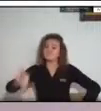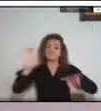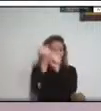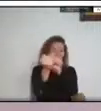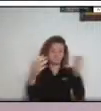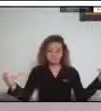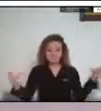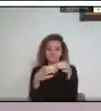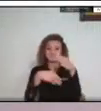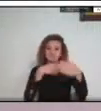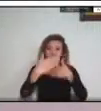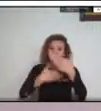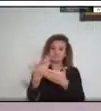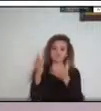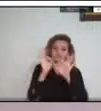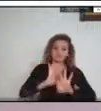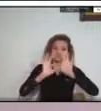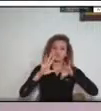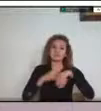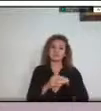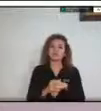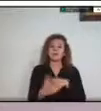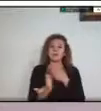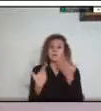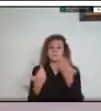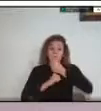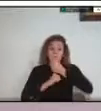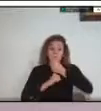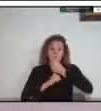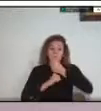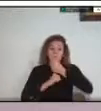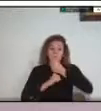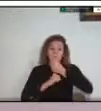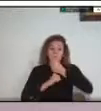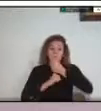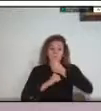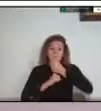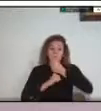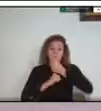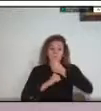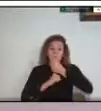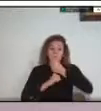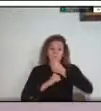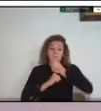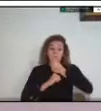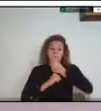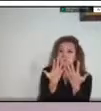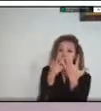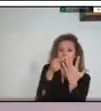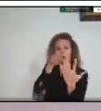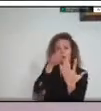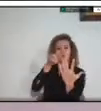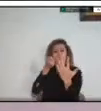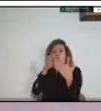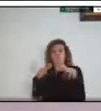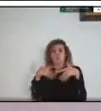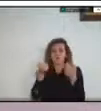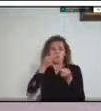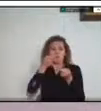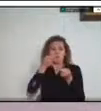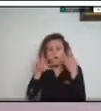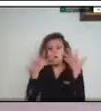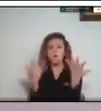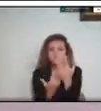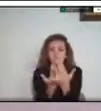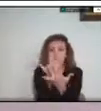conocimiento y manejo integral del fuego para brindar una respuesta oportuna. Los movimientos en masa, lo veíamos en las sesiones de ayer y del día